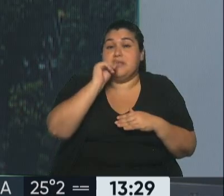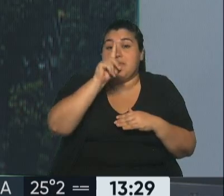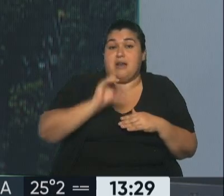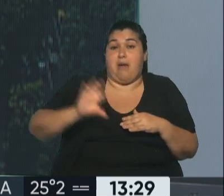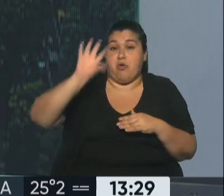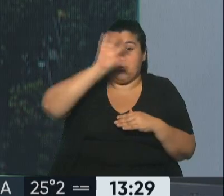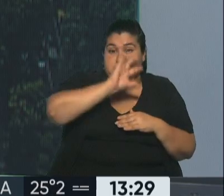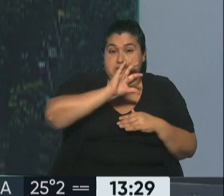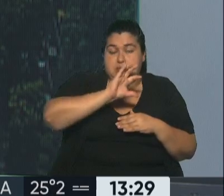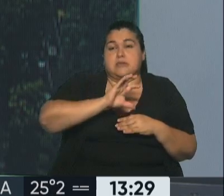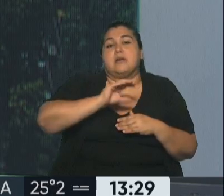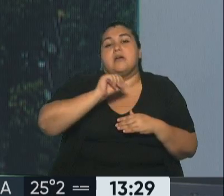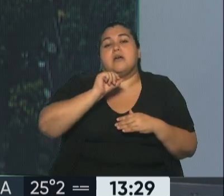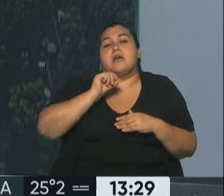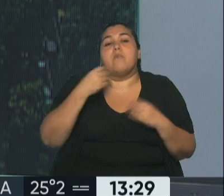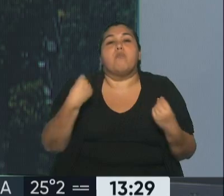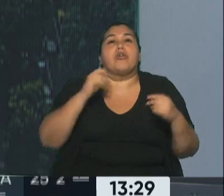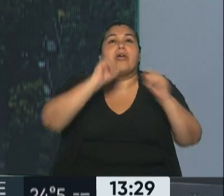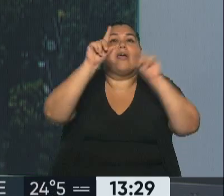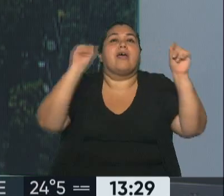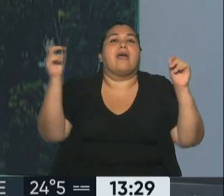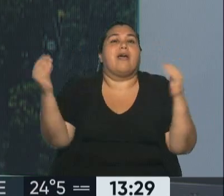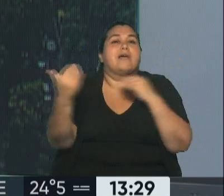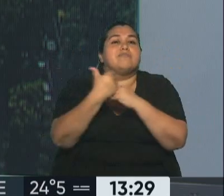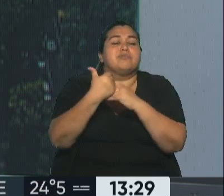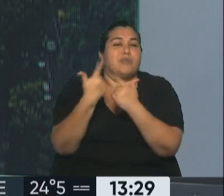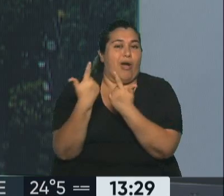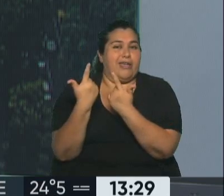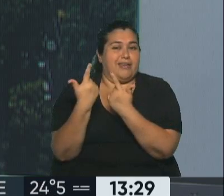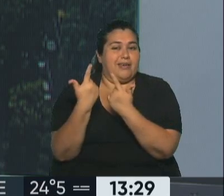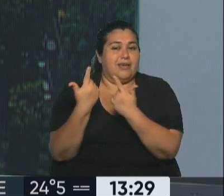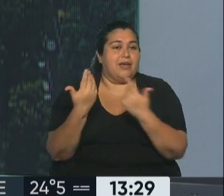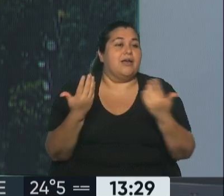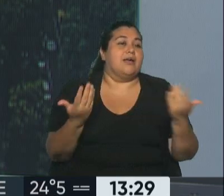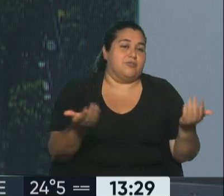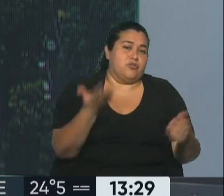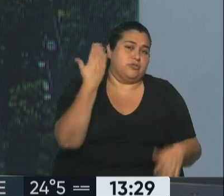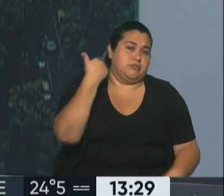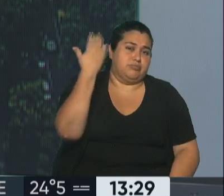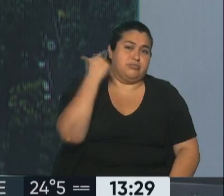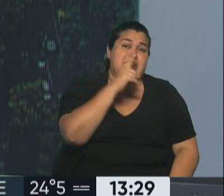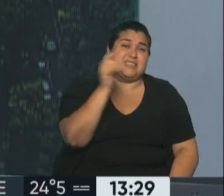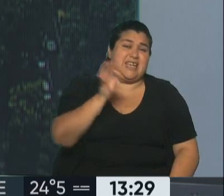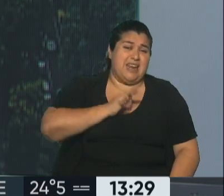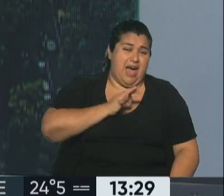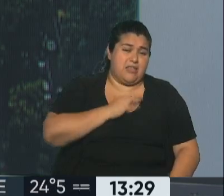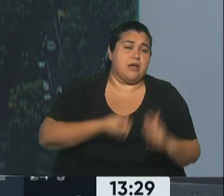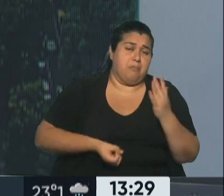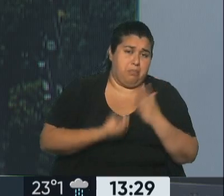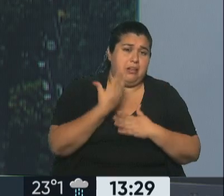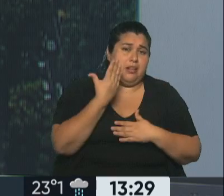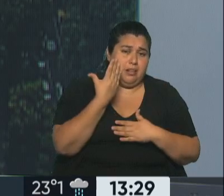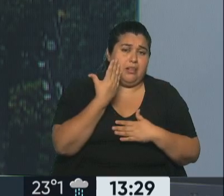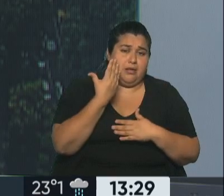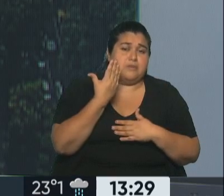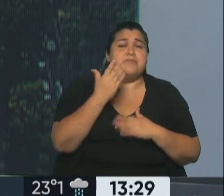provincias no tienen gente a quien cobrárselos. Entonces apareció esto alguna vez hace 100 años de la coparticipación federal, se constitucionalizó